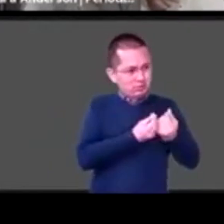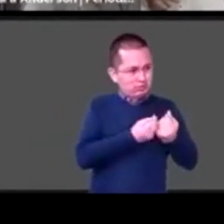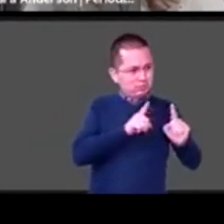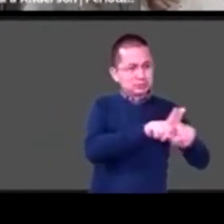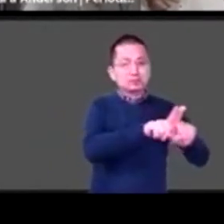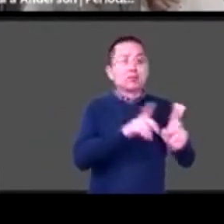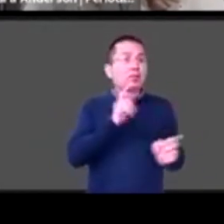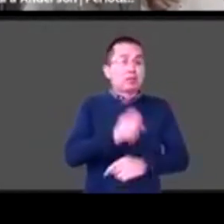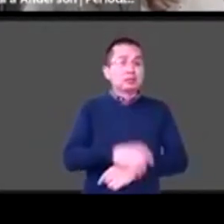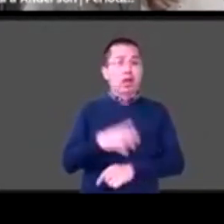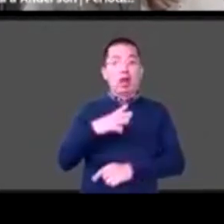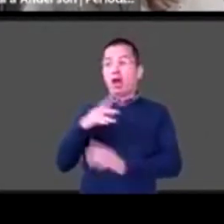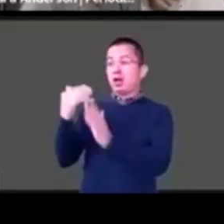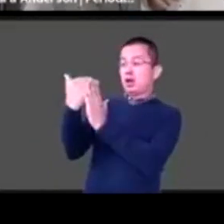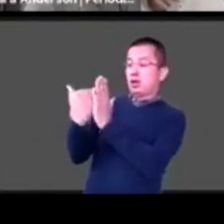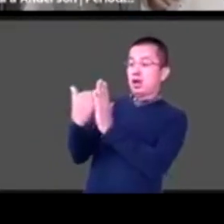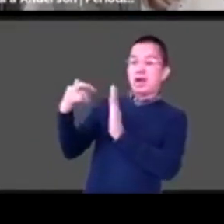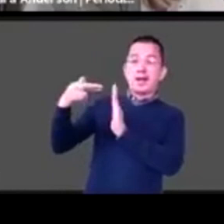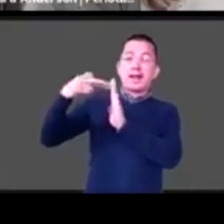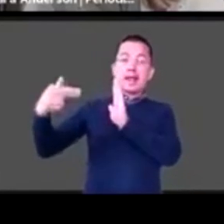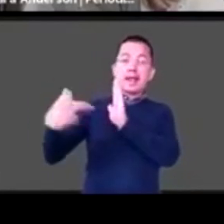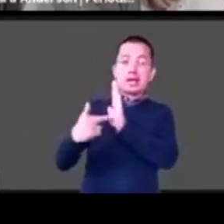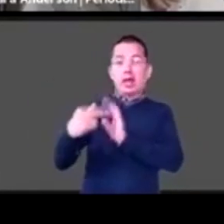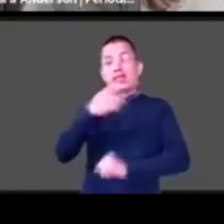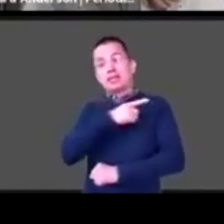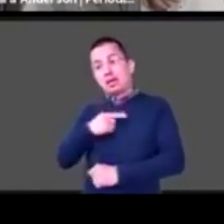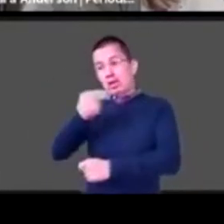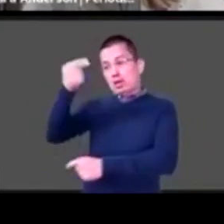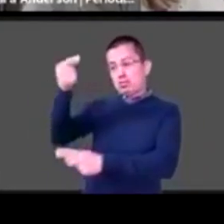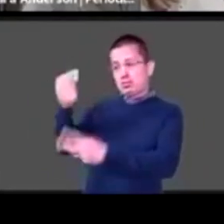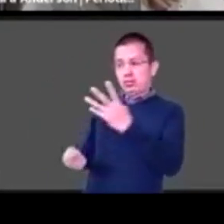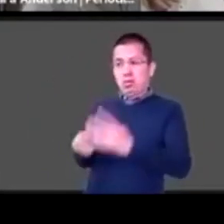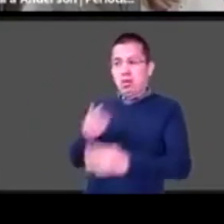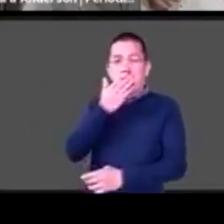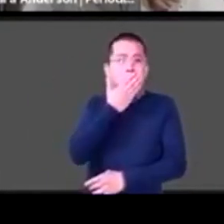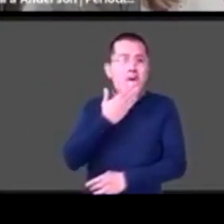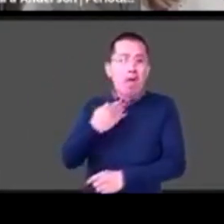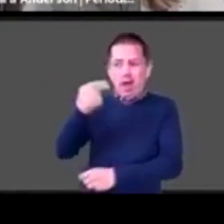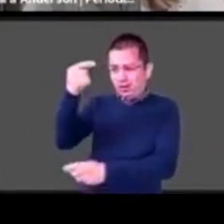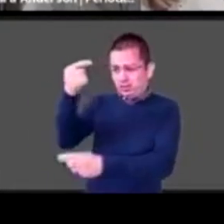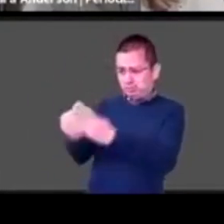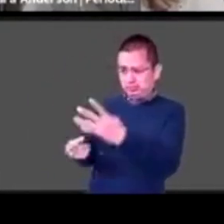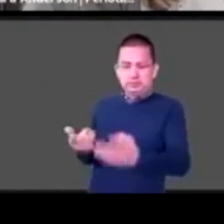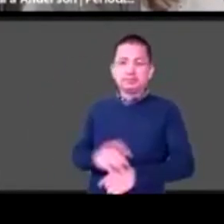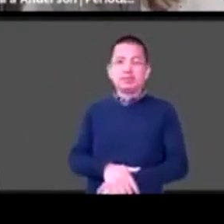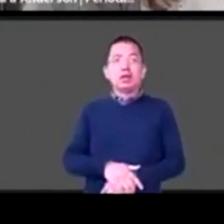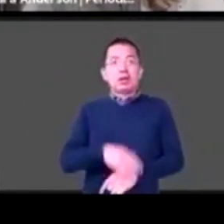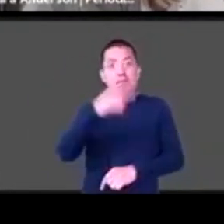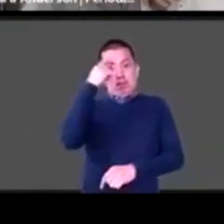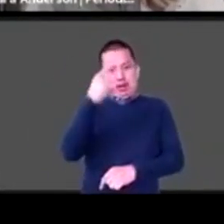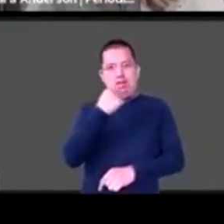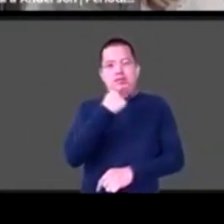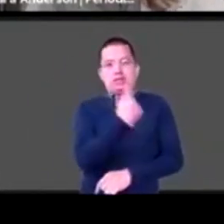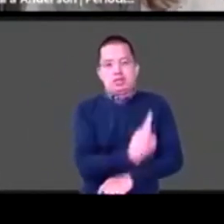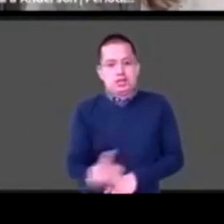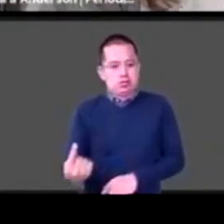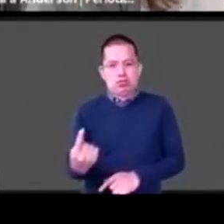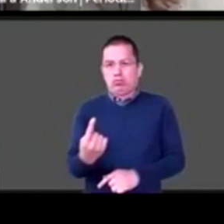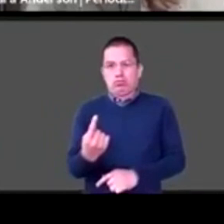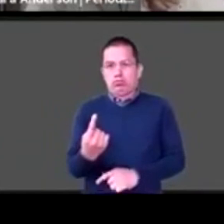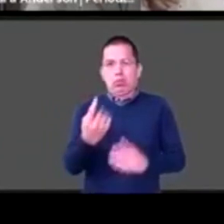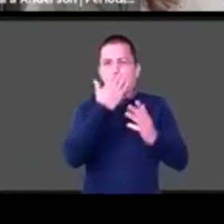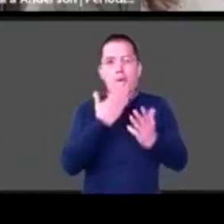manual y que obviamente para niños y niñas sin discapacidad ya es muy complejo para los que tienen